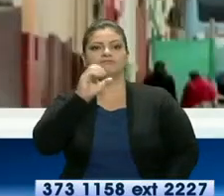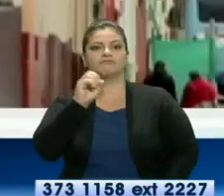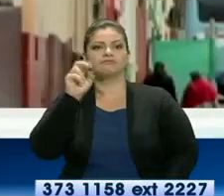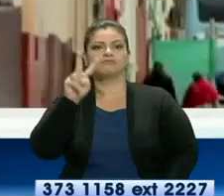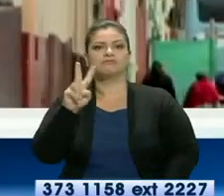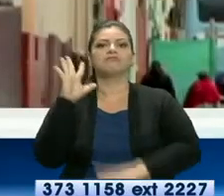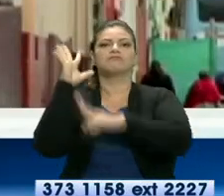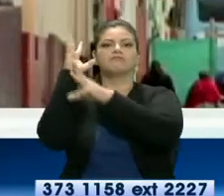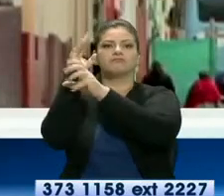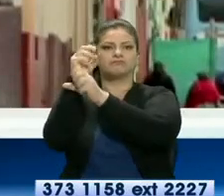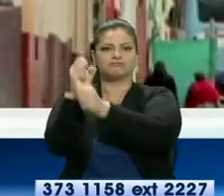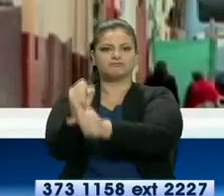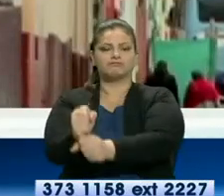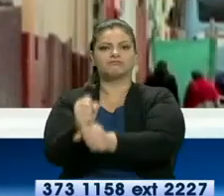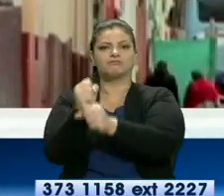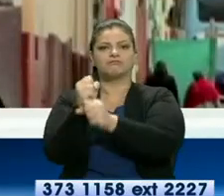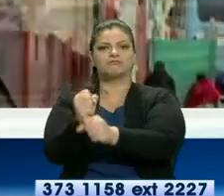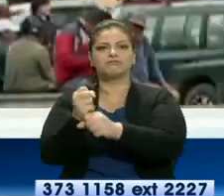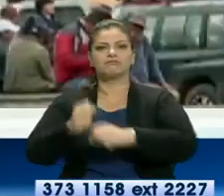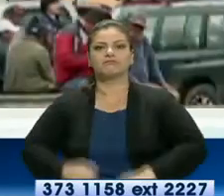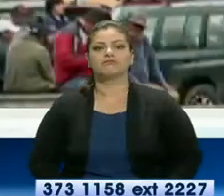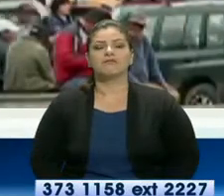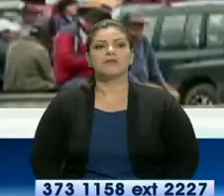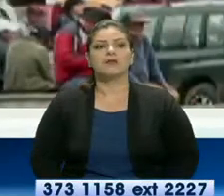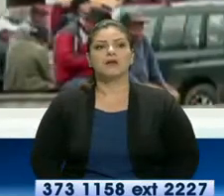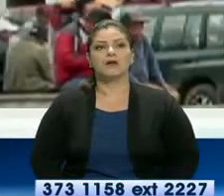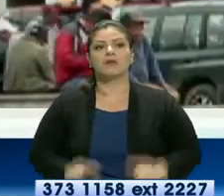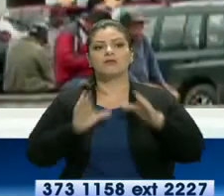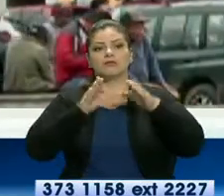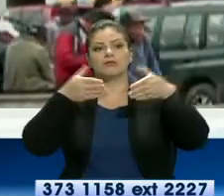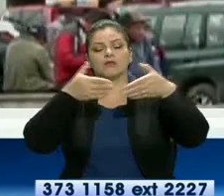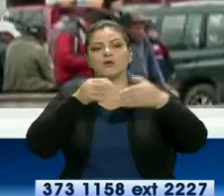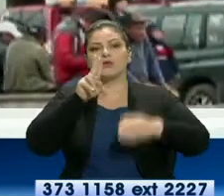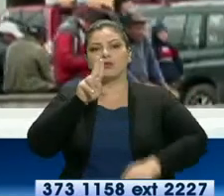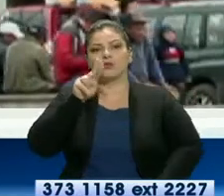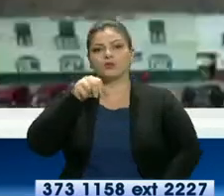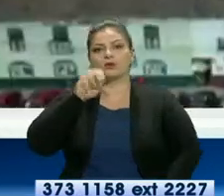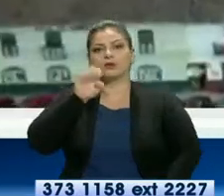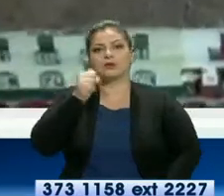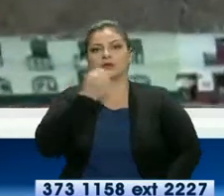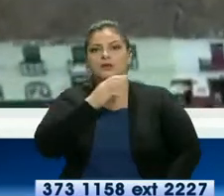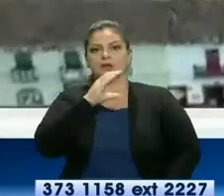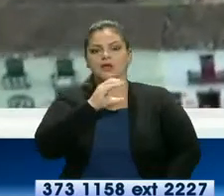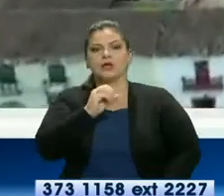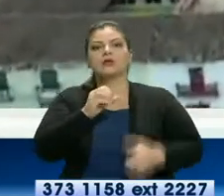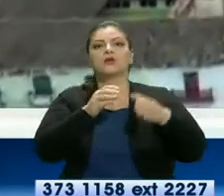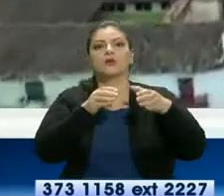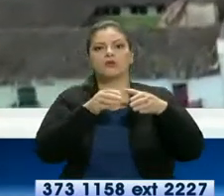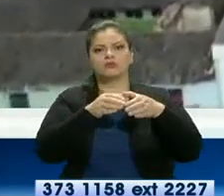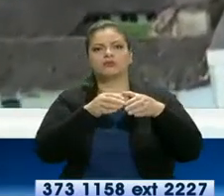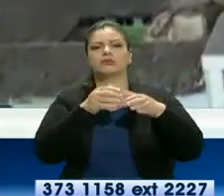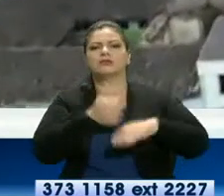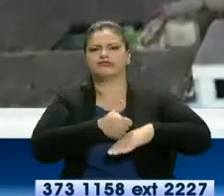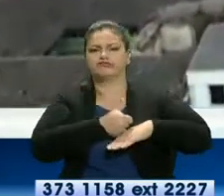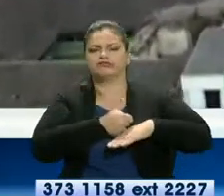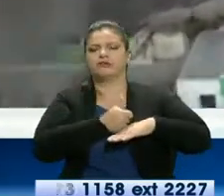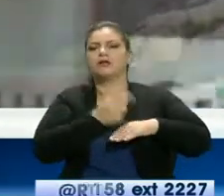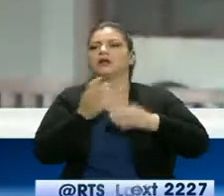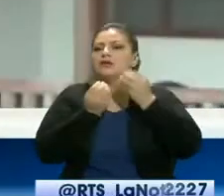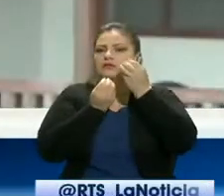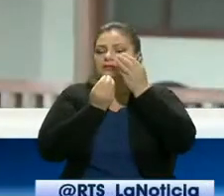Declaratoria de Patrimonio Natural por parte de la UNESCO, debido a la conservación de sus edificaciones coloniales.